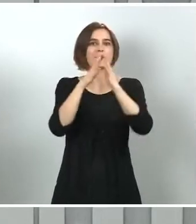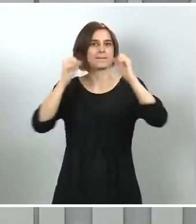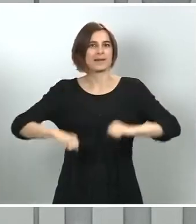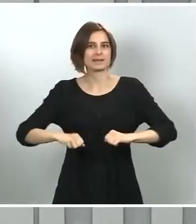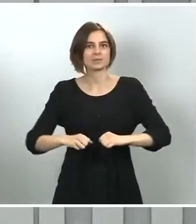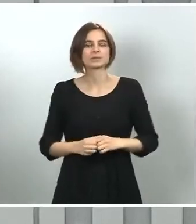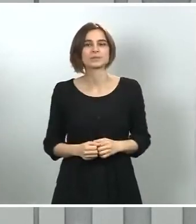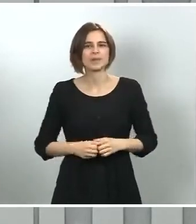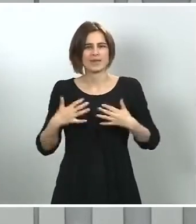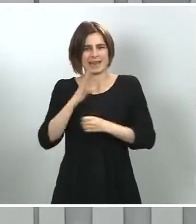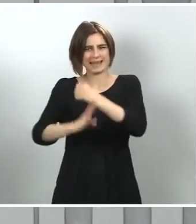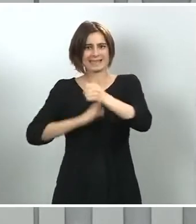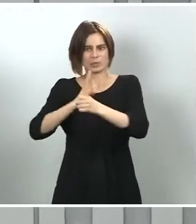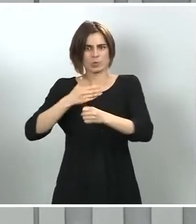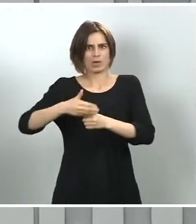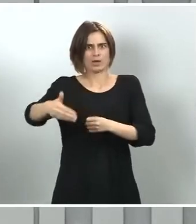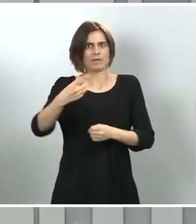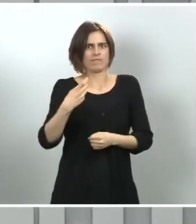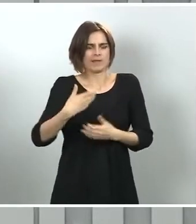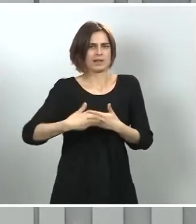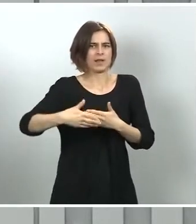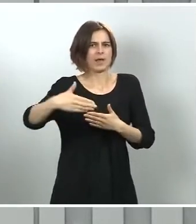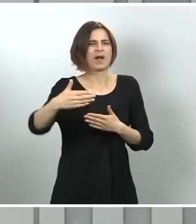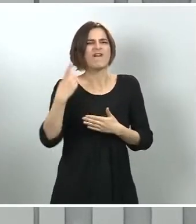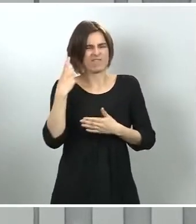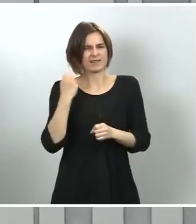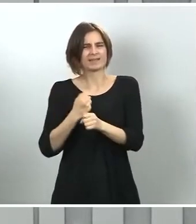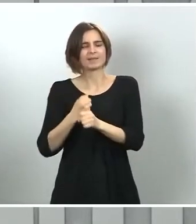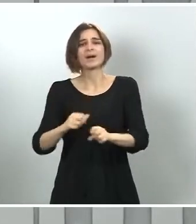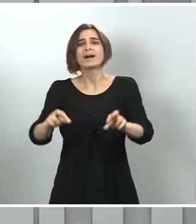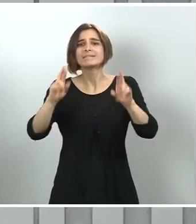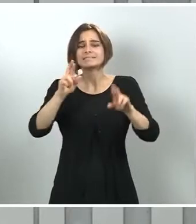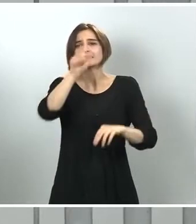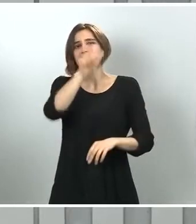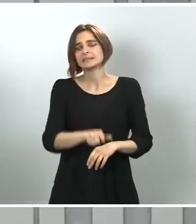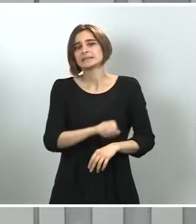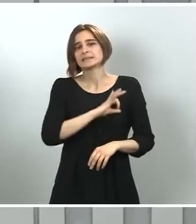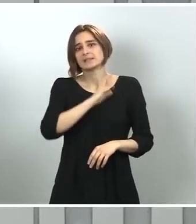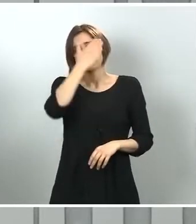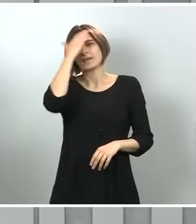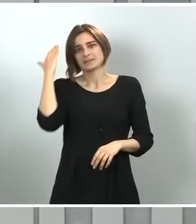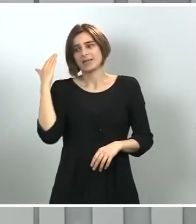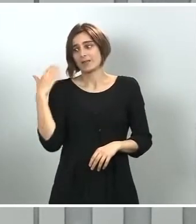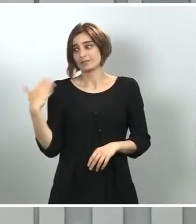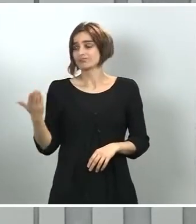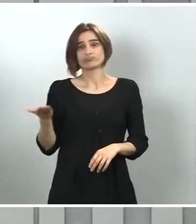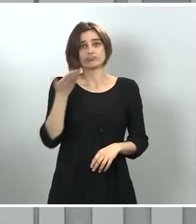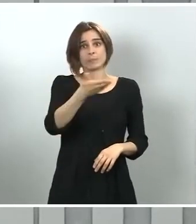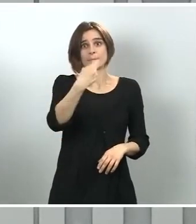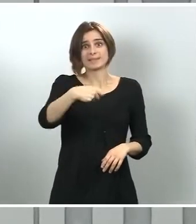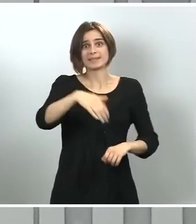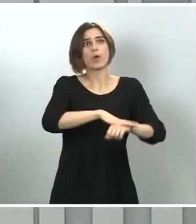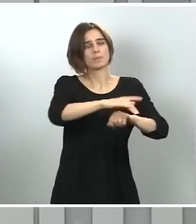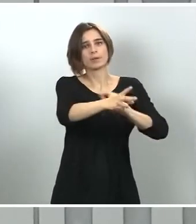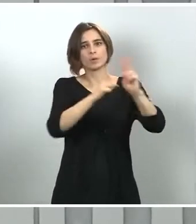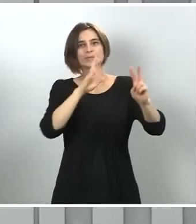Mucho trabajo por hacer, esperamos que el señor Casado responda a esta invitación del presidente del Gobierno, insisto, para